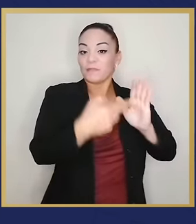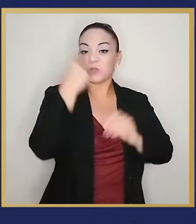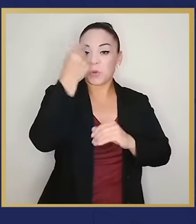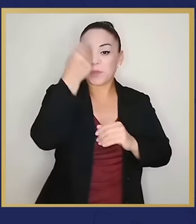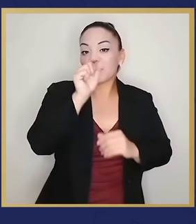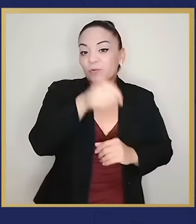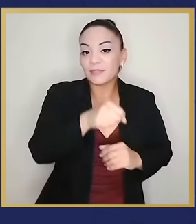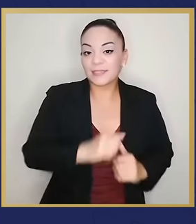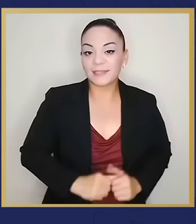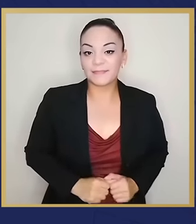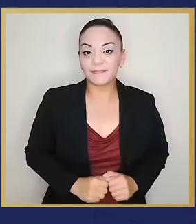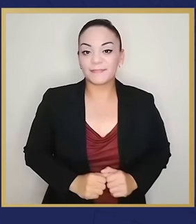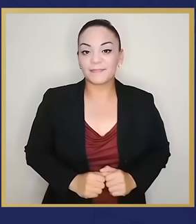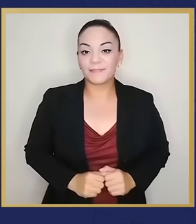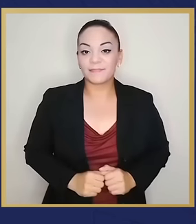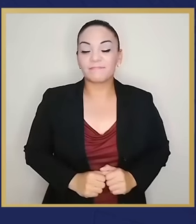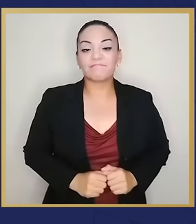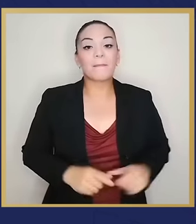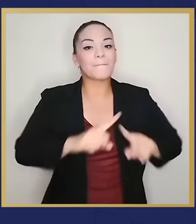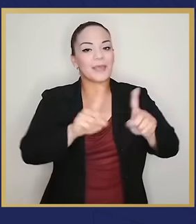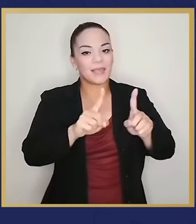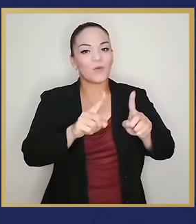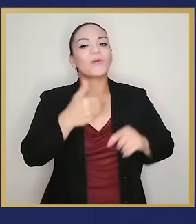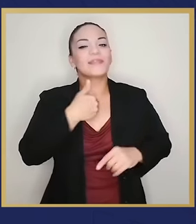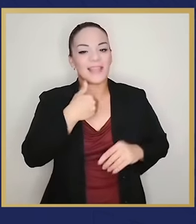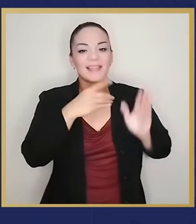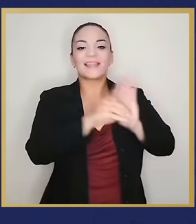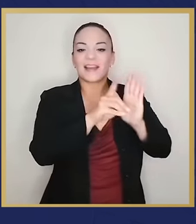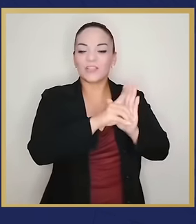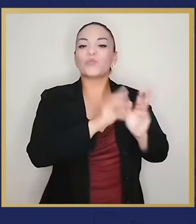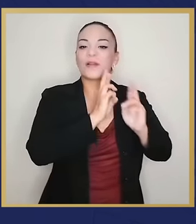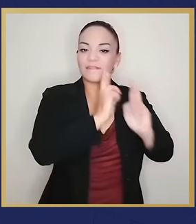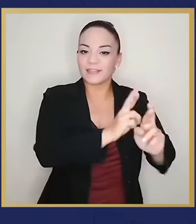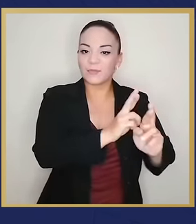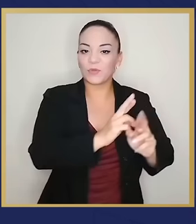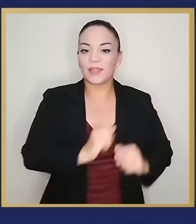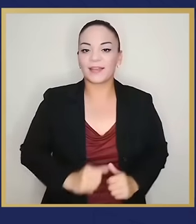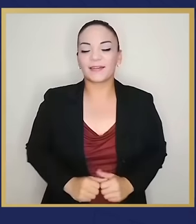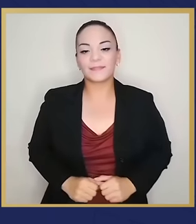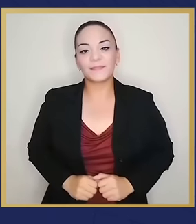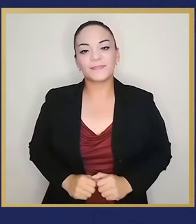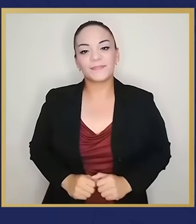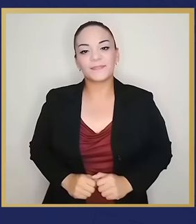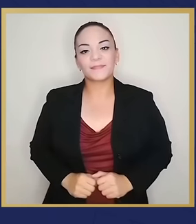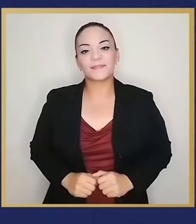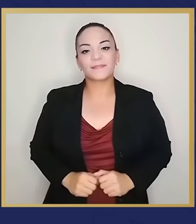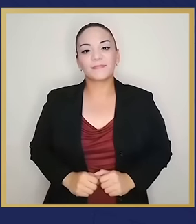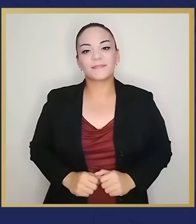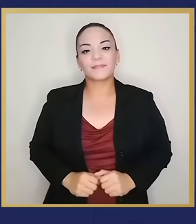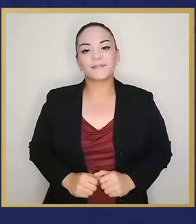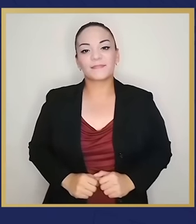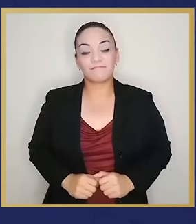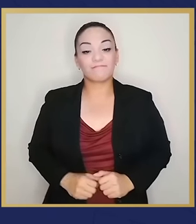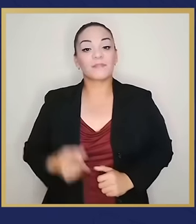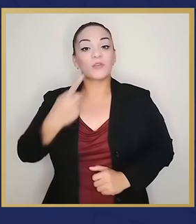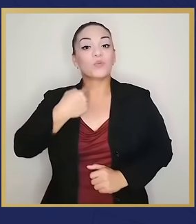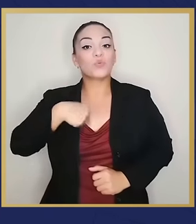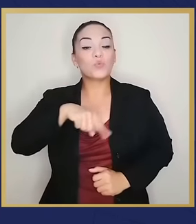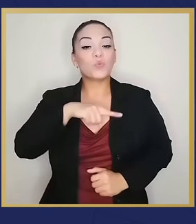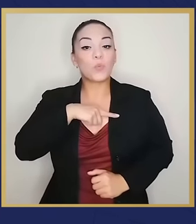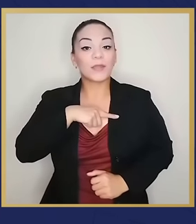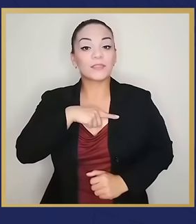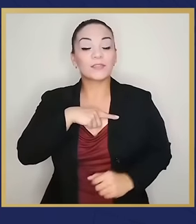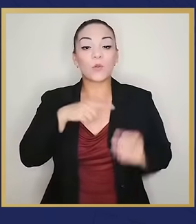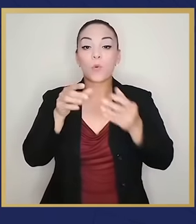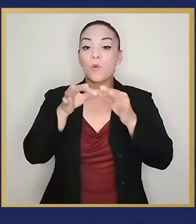Represento al gobierno. Tenemos derecho de responder. Por eso nuestra consigna